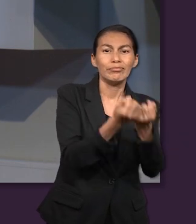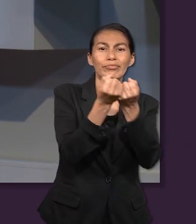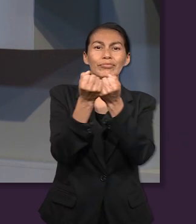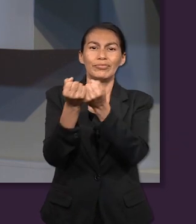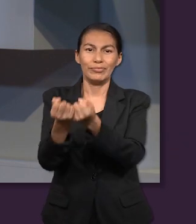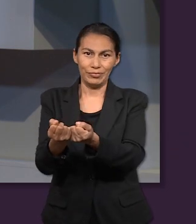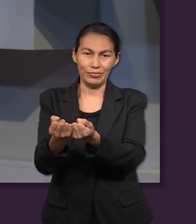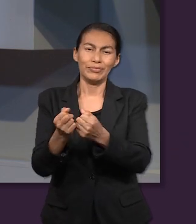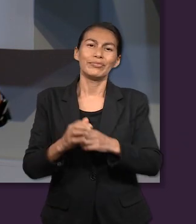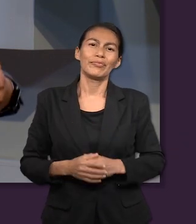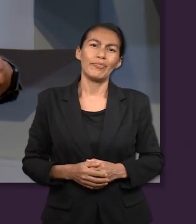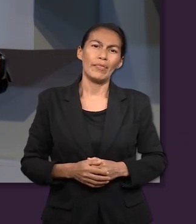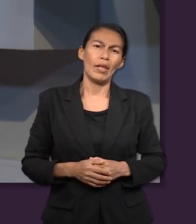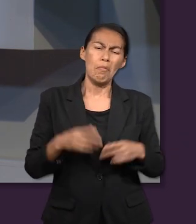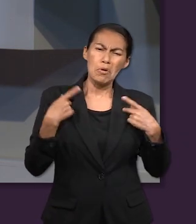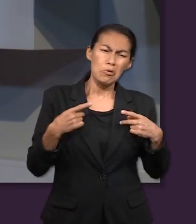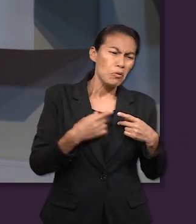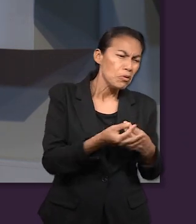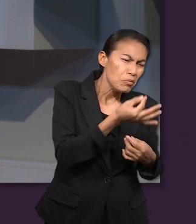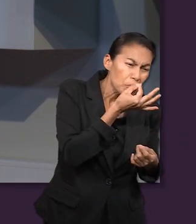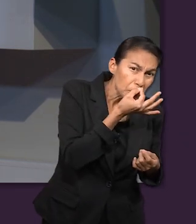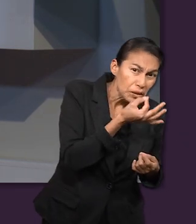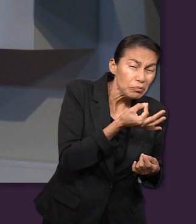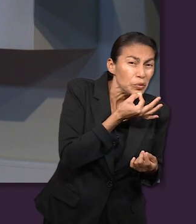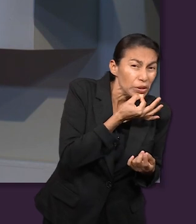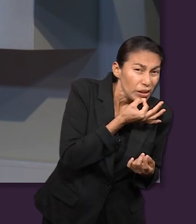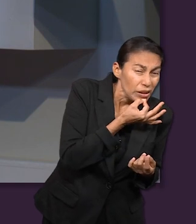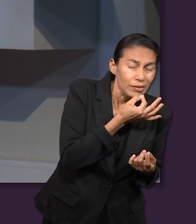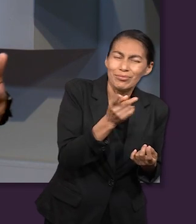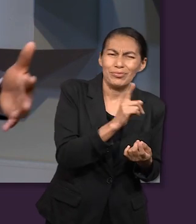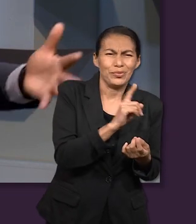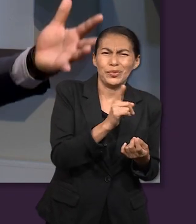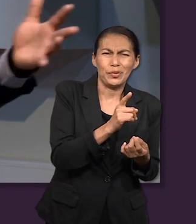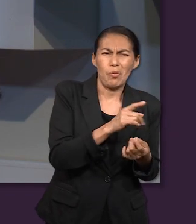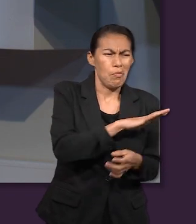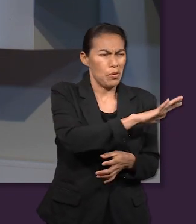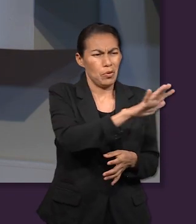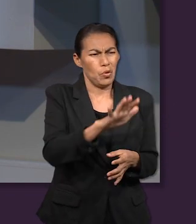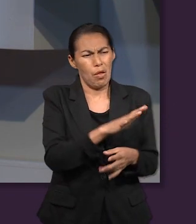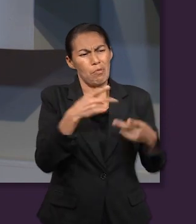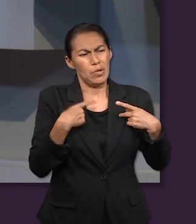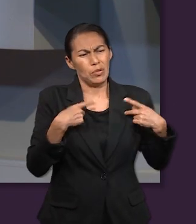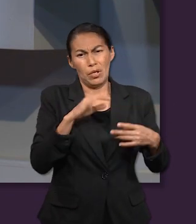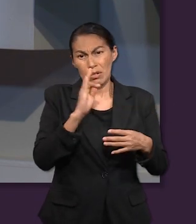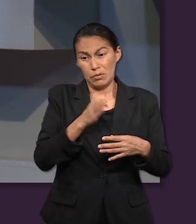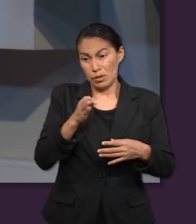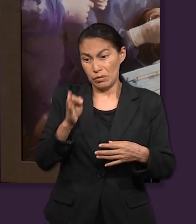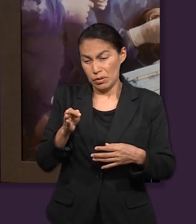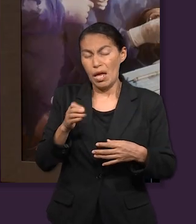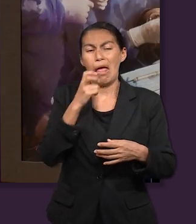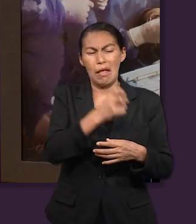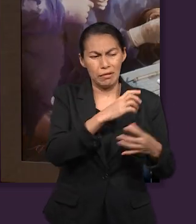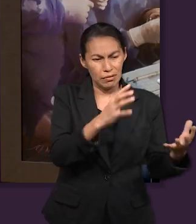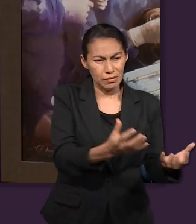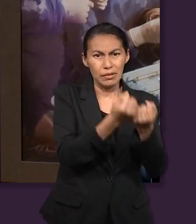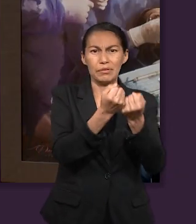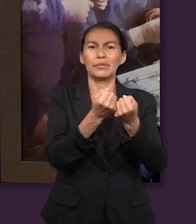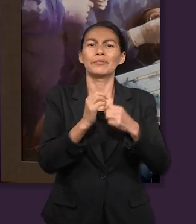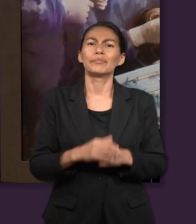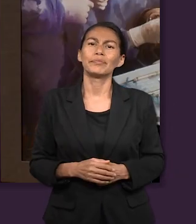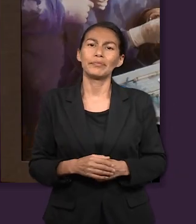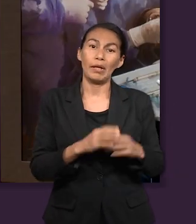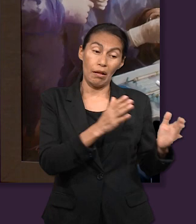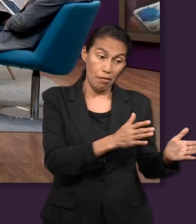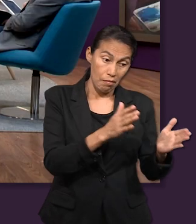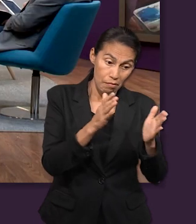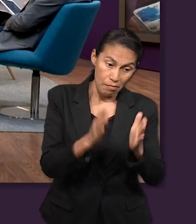que no solamente era para un pueblo reducido, sino ¿qué cosa? Para todos, era especialmente para todo el que aceptara. Ese